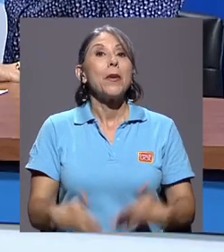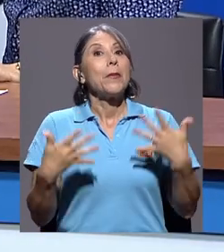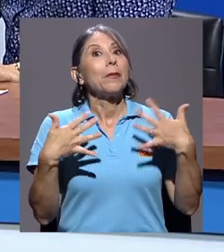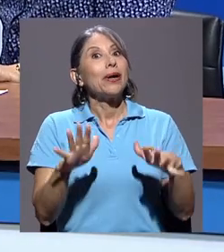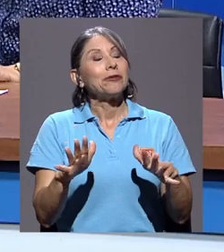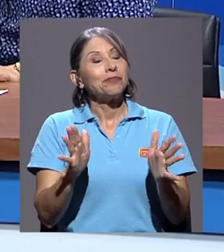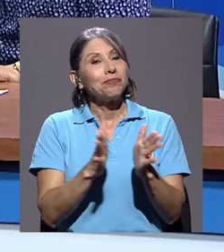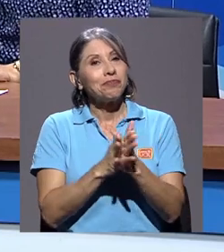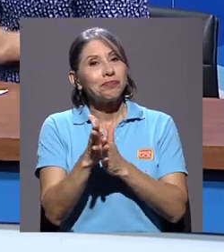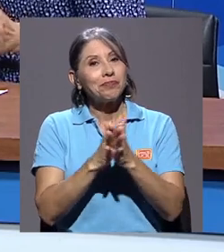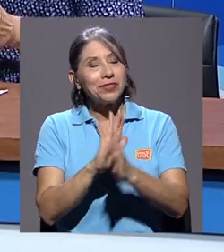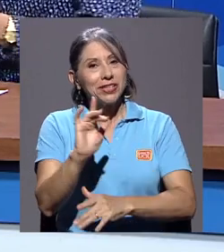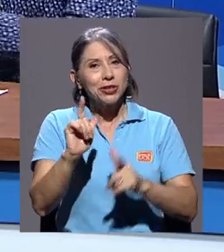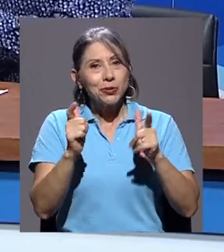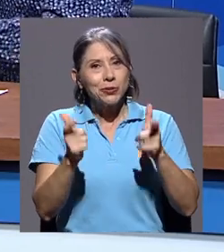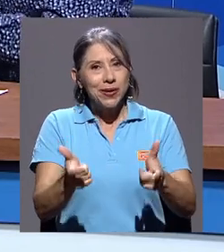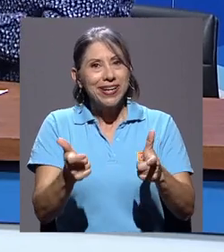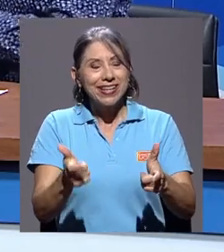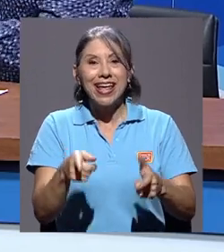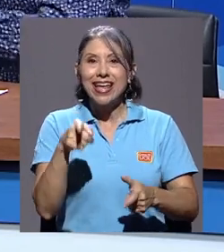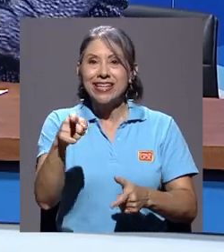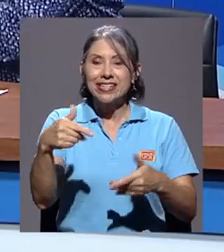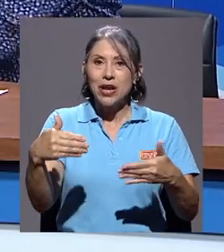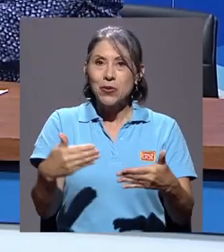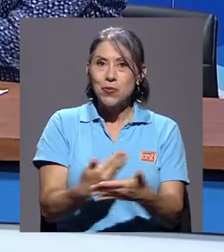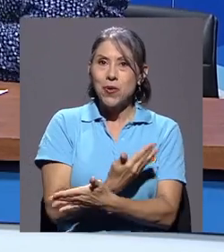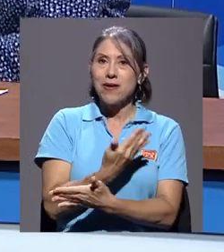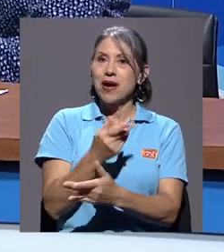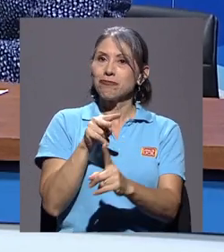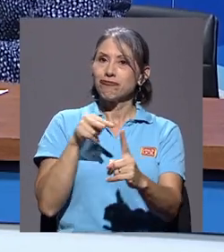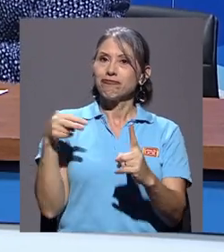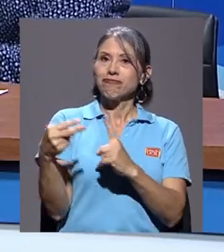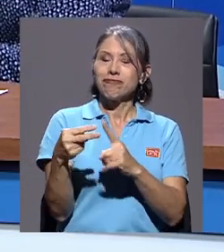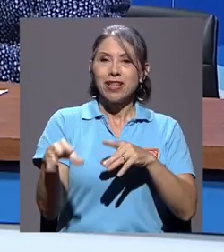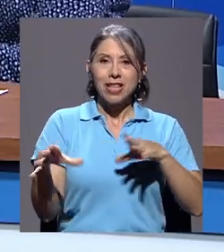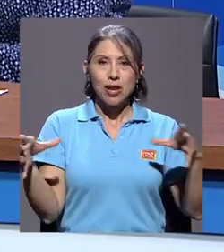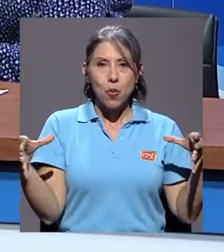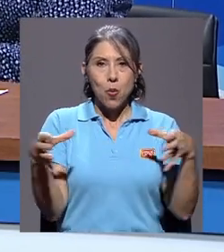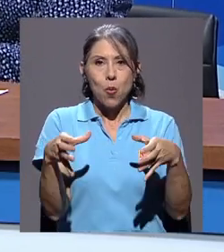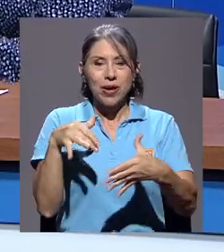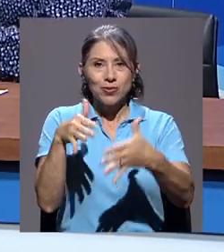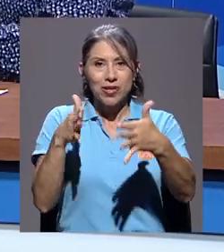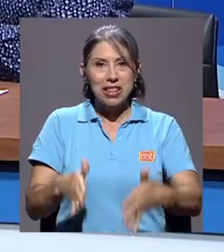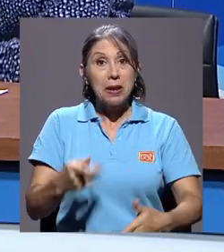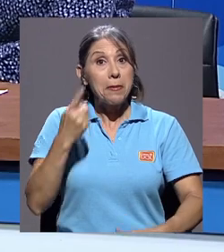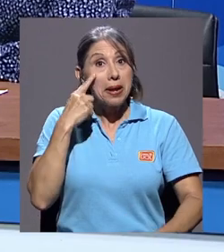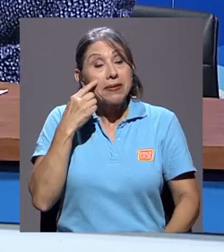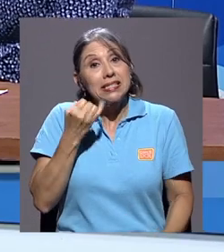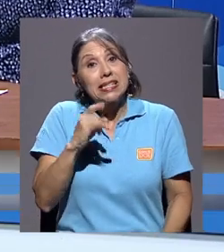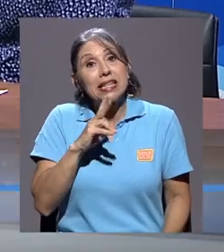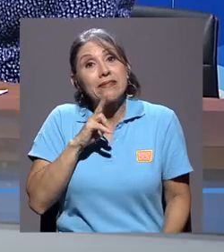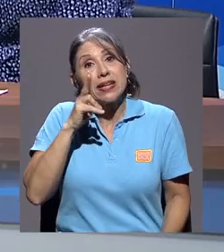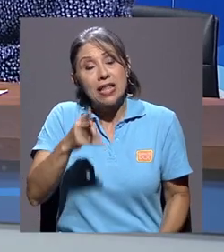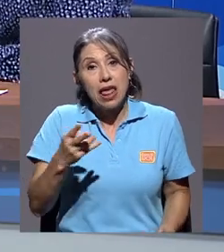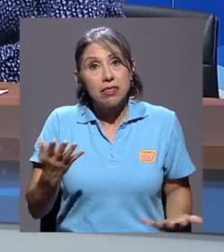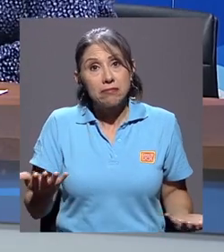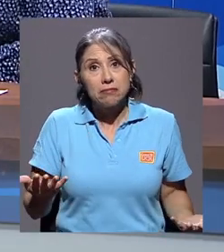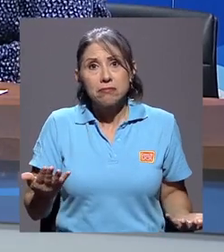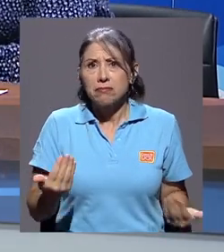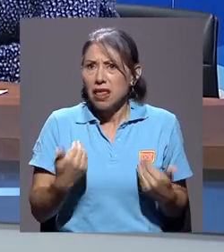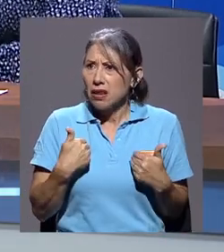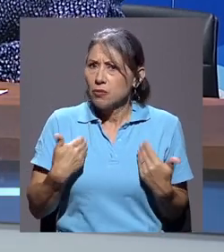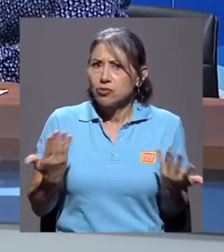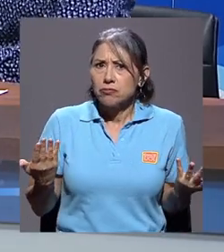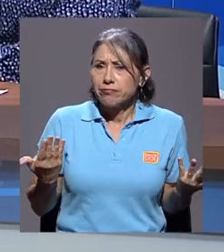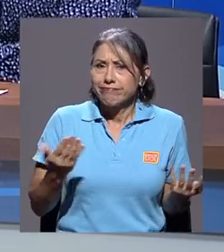Fabián, pues, desearles mucha suerte en esta nueva versión que quieren hacer ustedes del movimiento estudiantil para ver si de verdad tenemos que